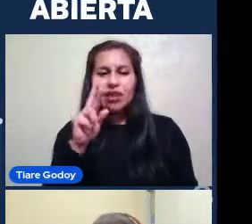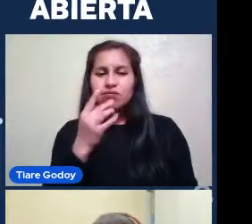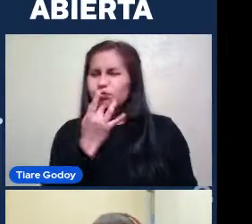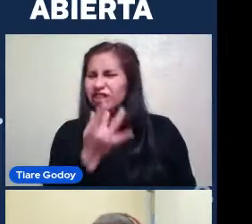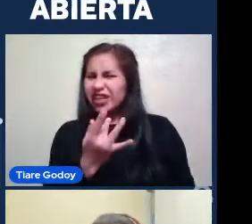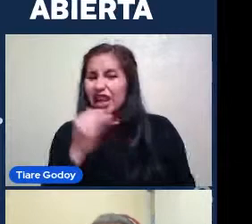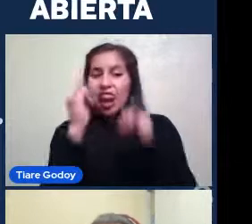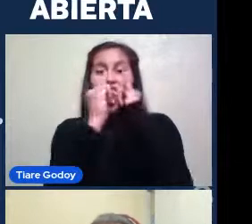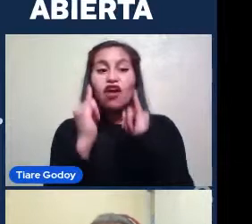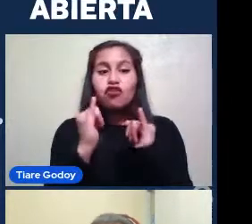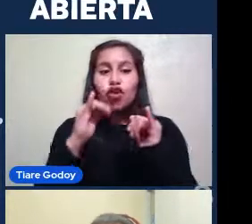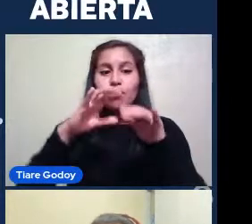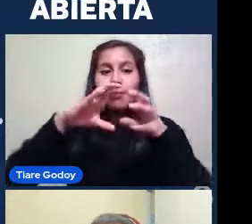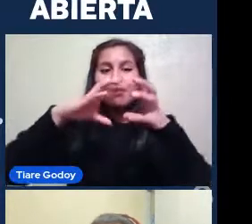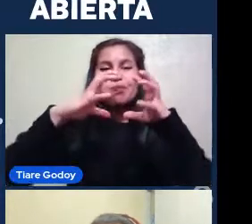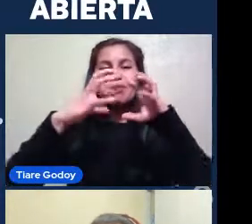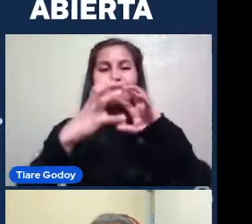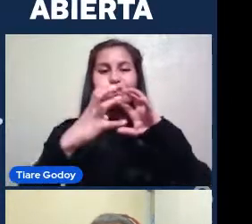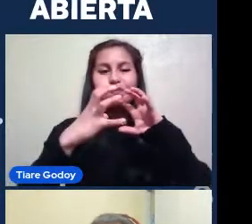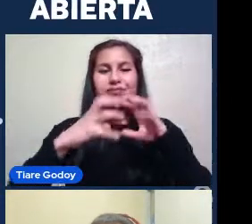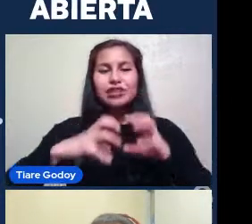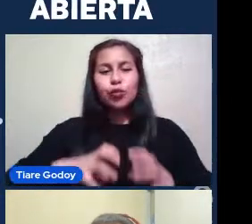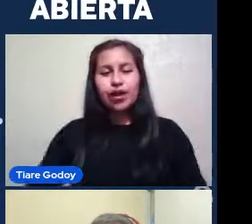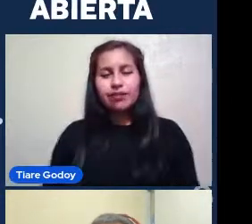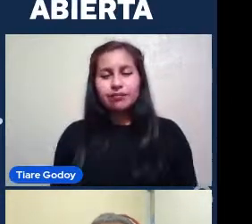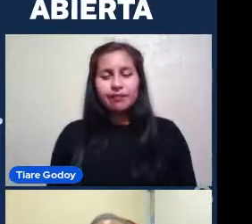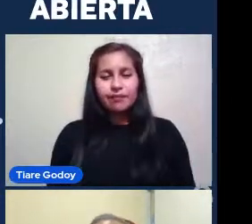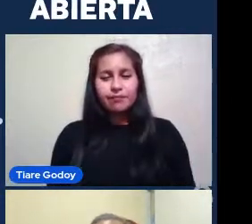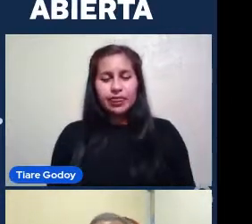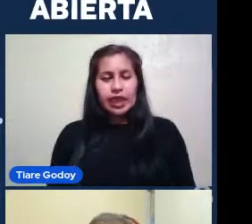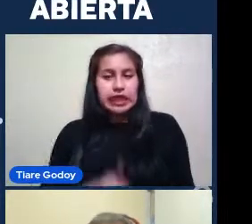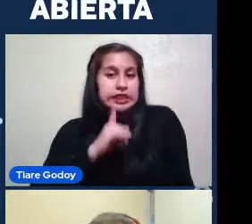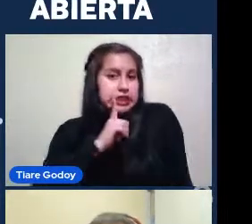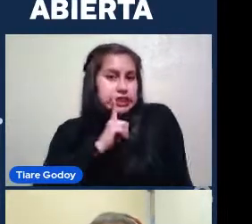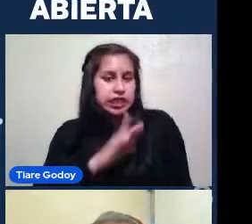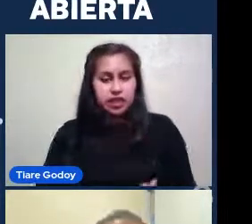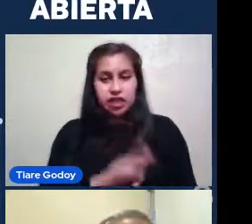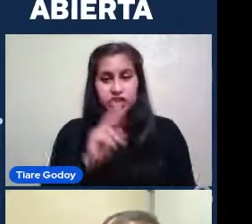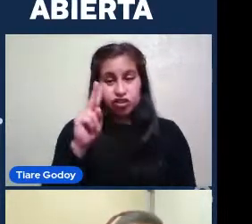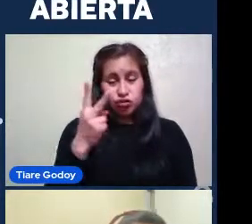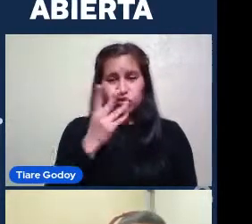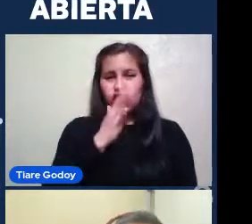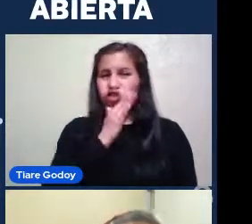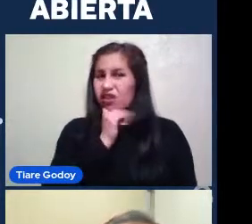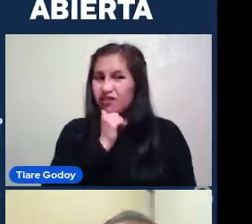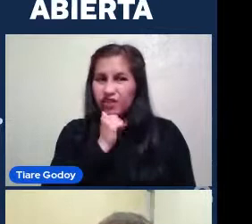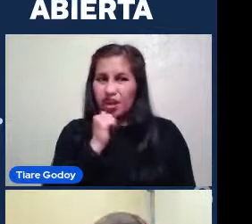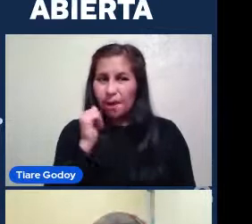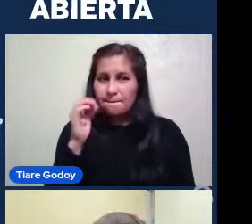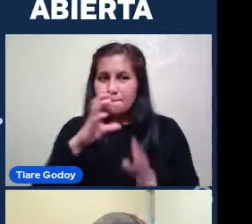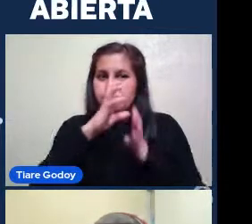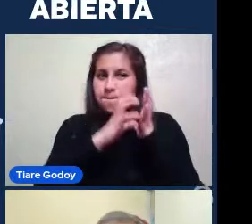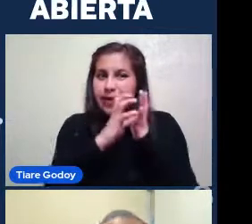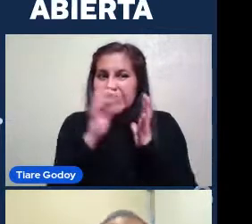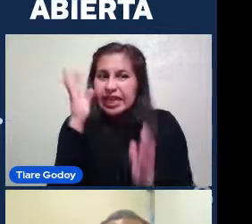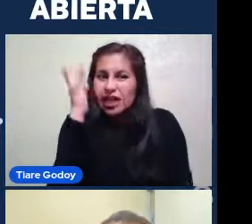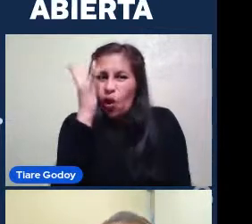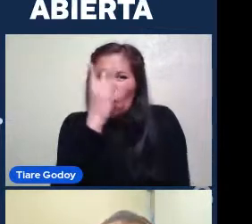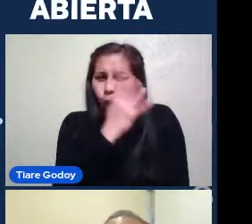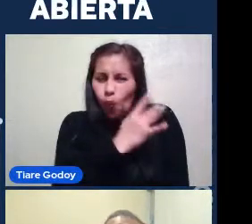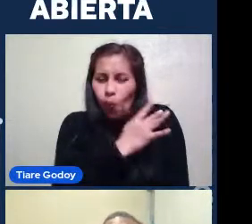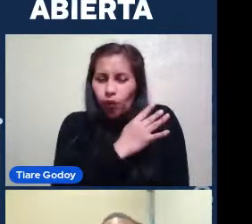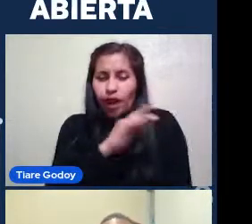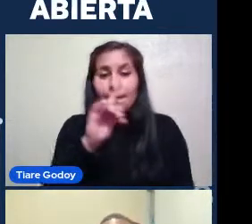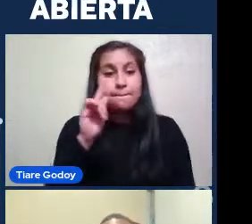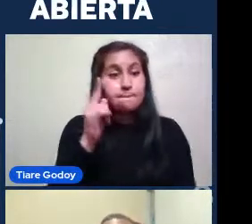Circular Que tiene Y El segundo No tiene materia oscura Mientras que El primero Pero si Y eso se puede